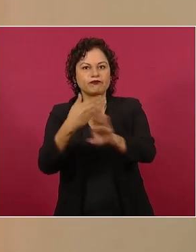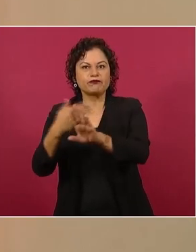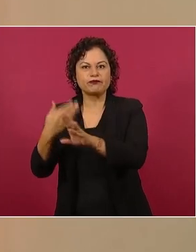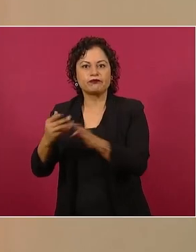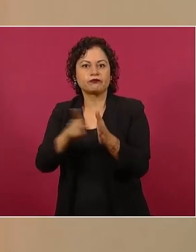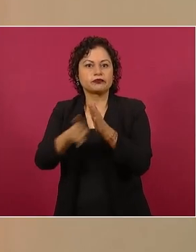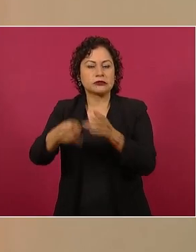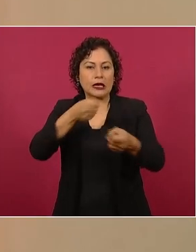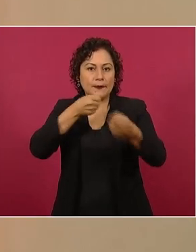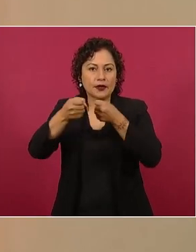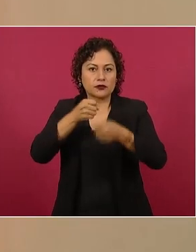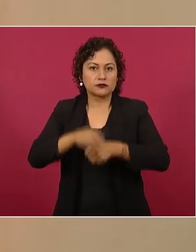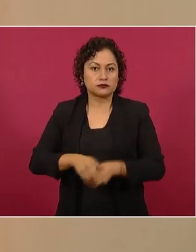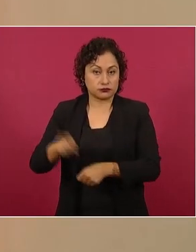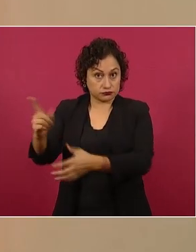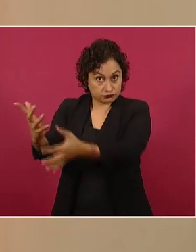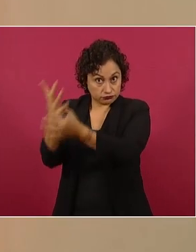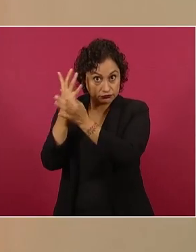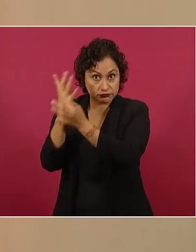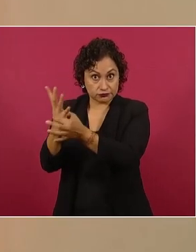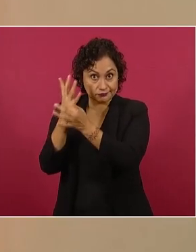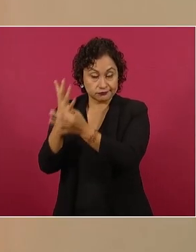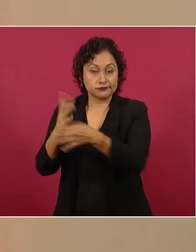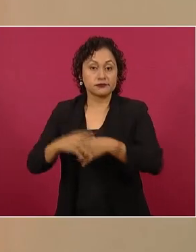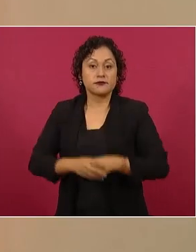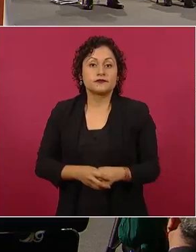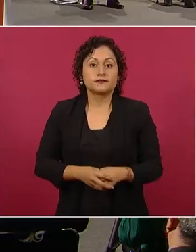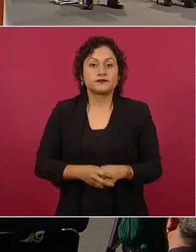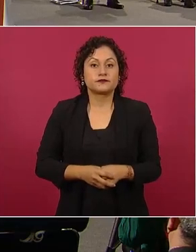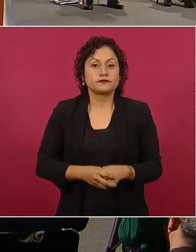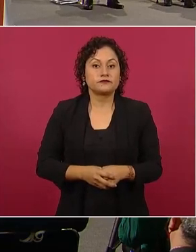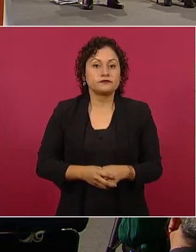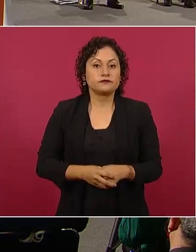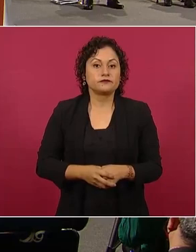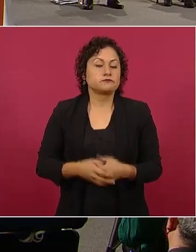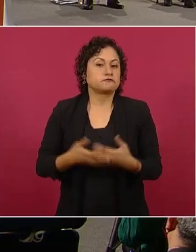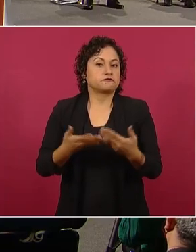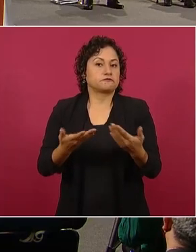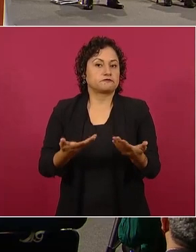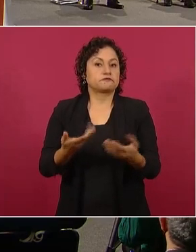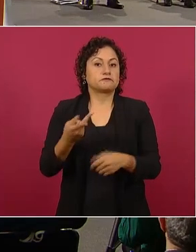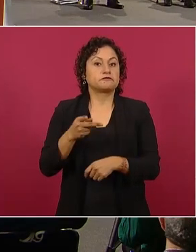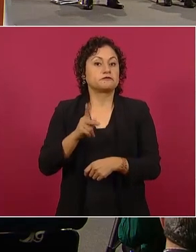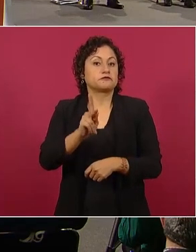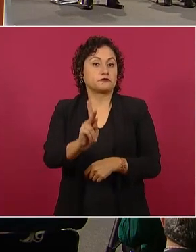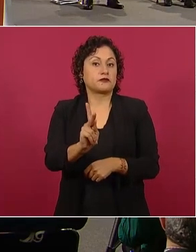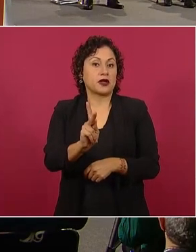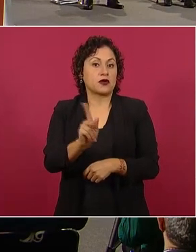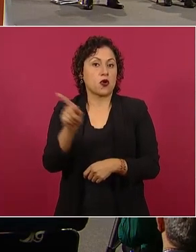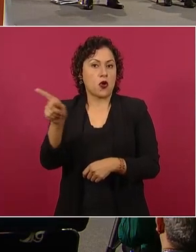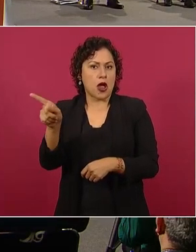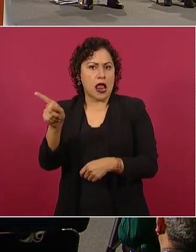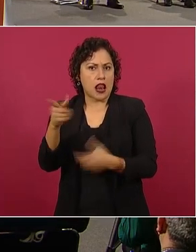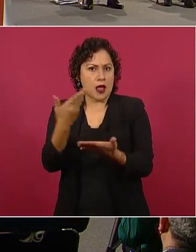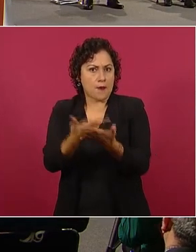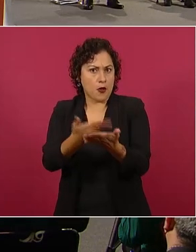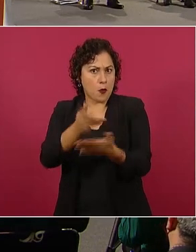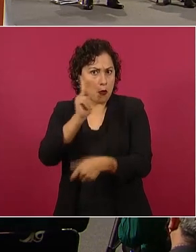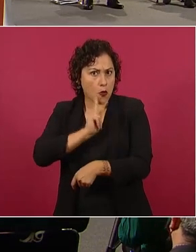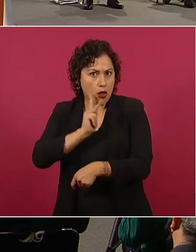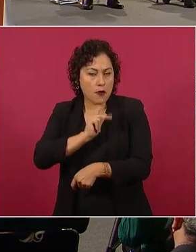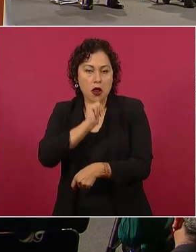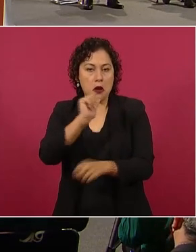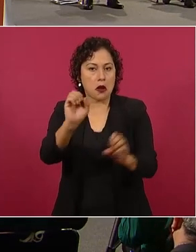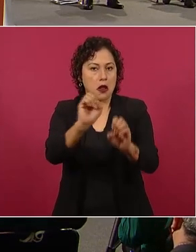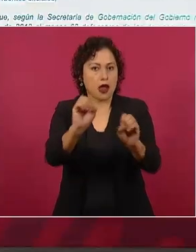que dijo el Parlamento Europeo, que no ha rectificado ni ha atenuado su posición, no obstante,